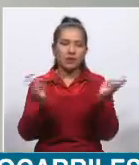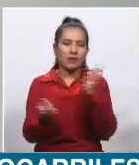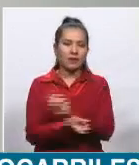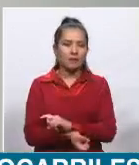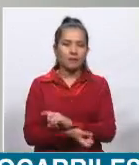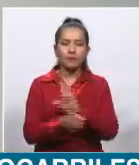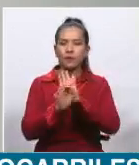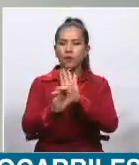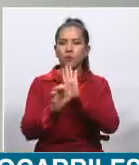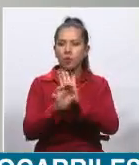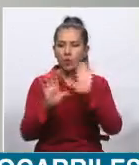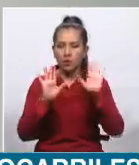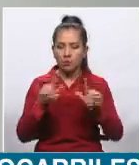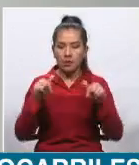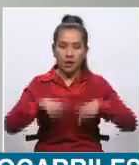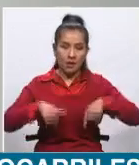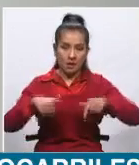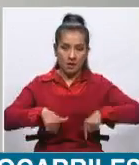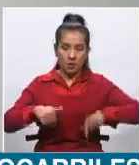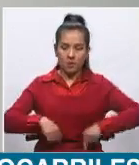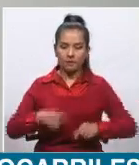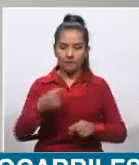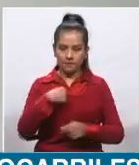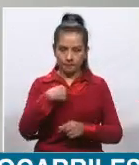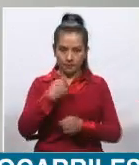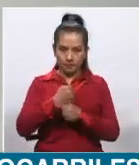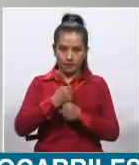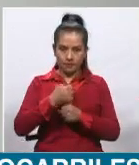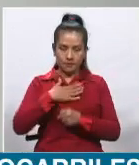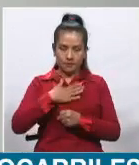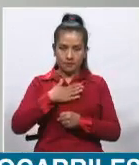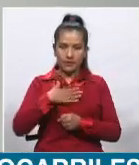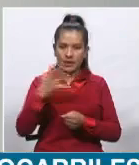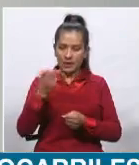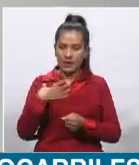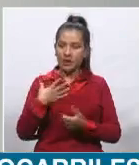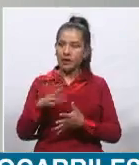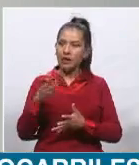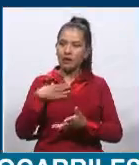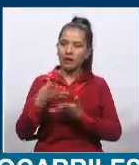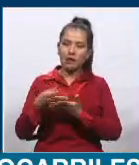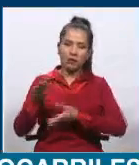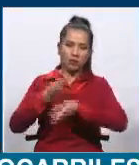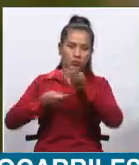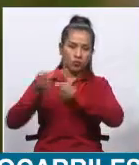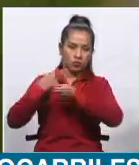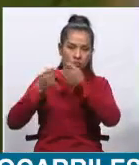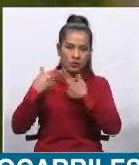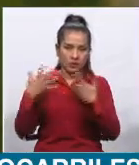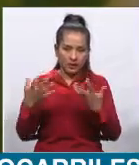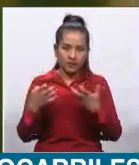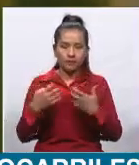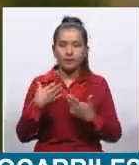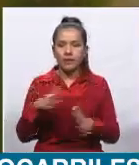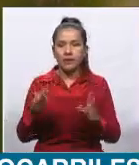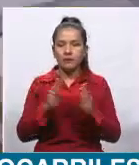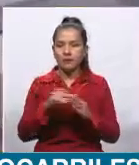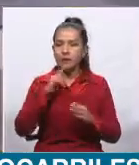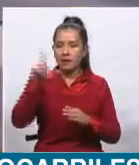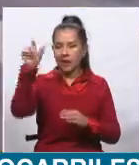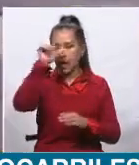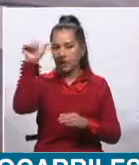Por ejemplo, ahora un exportador trae en alta mar su mercadoría, por ejemplo, de Asia,